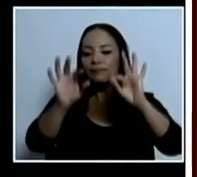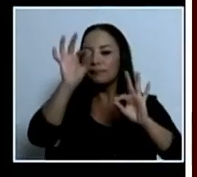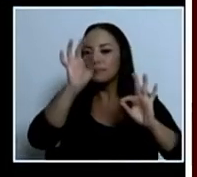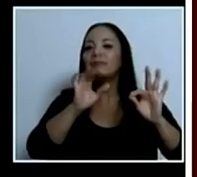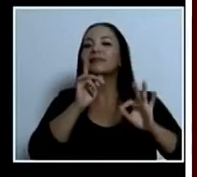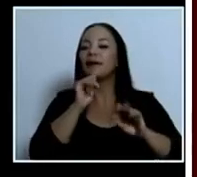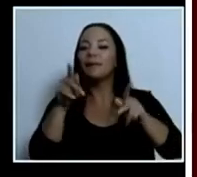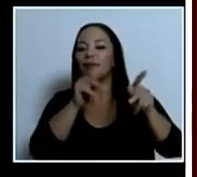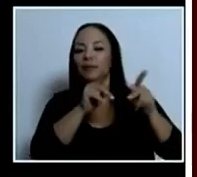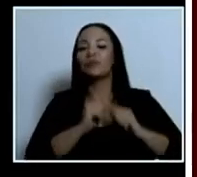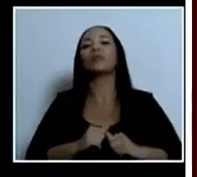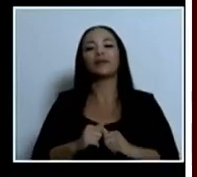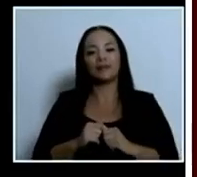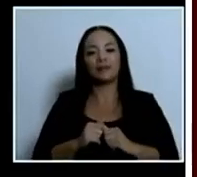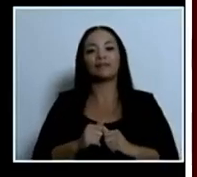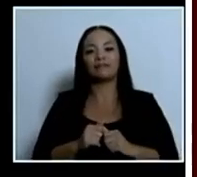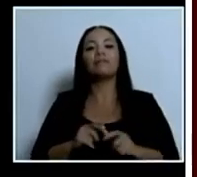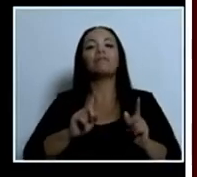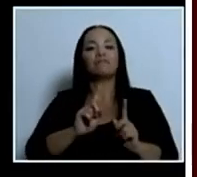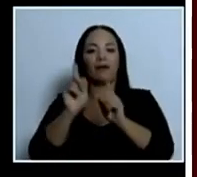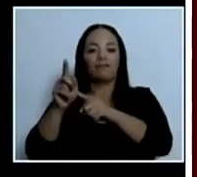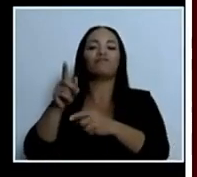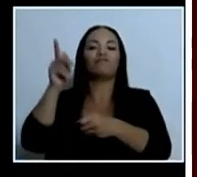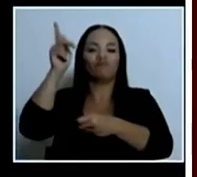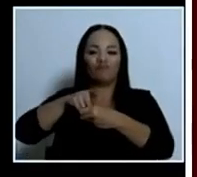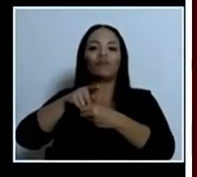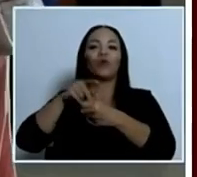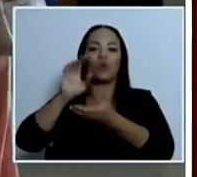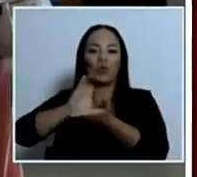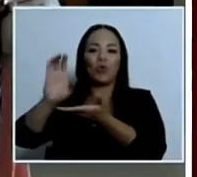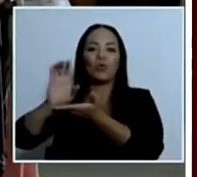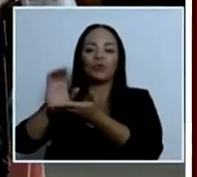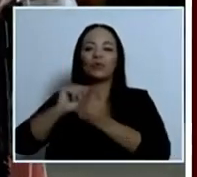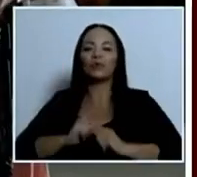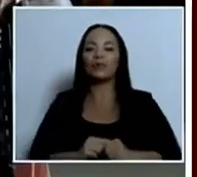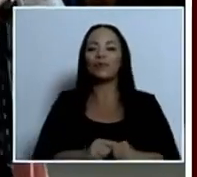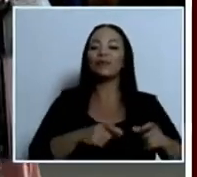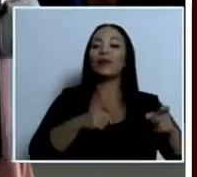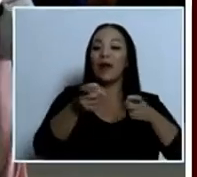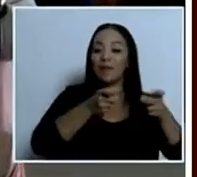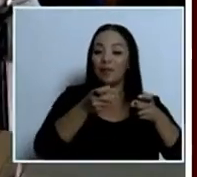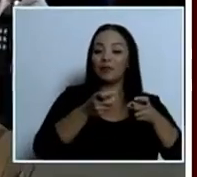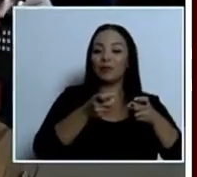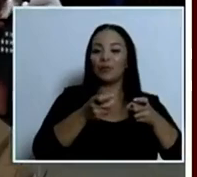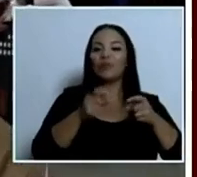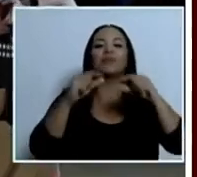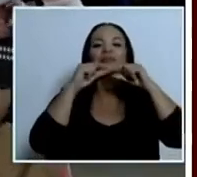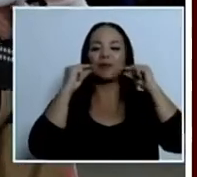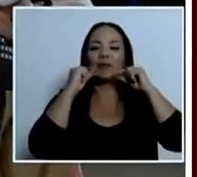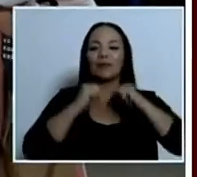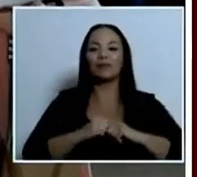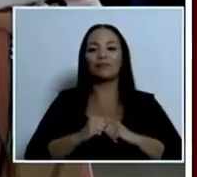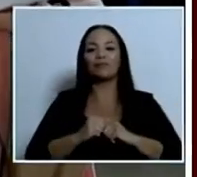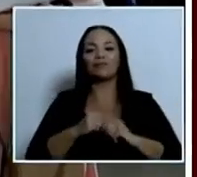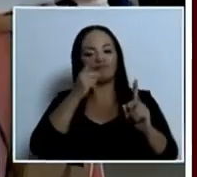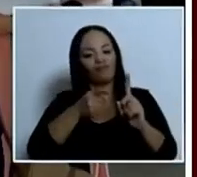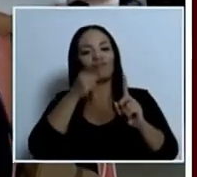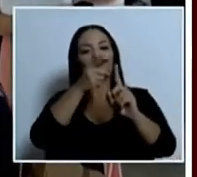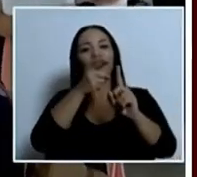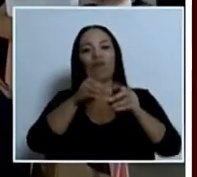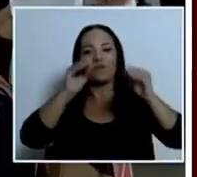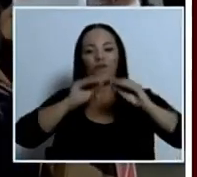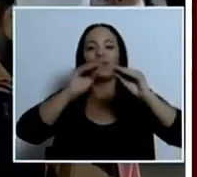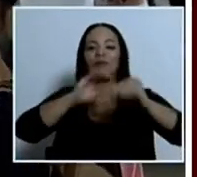para participar en los cursos. Administración Chávez Robles, por la formación integral